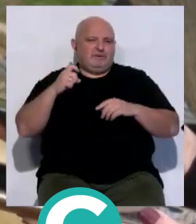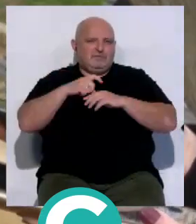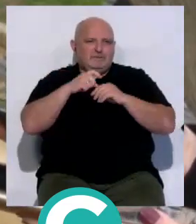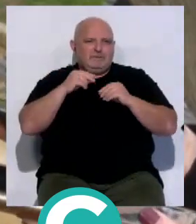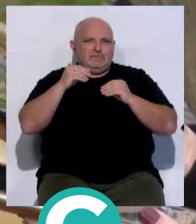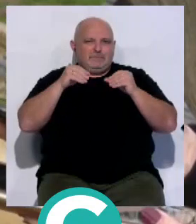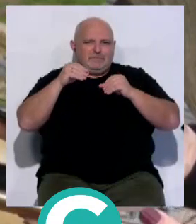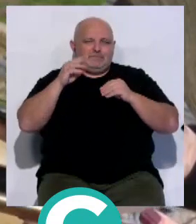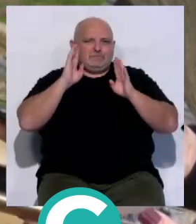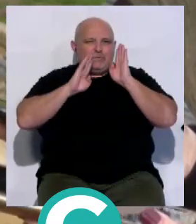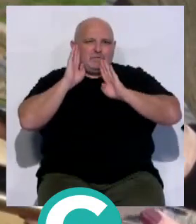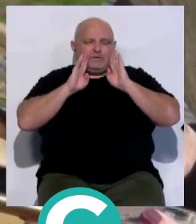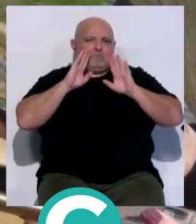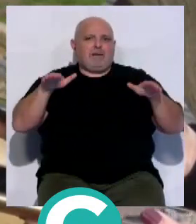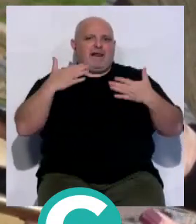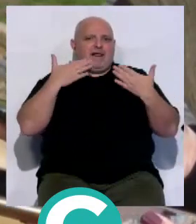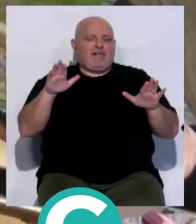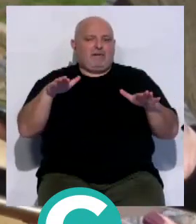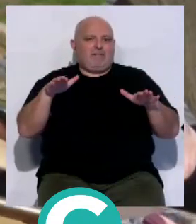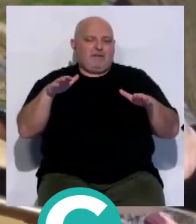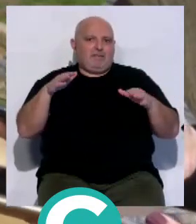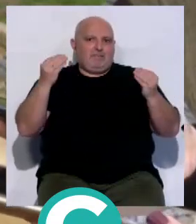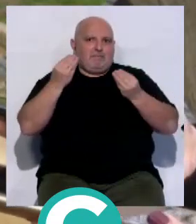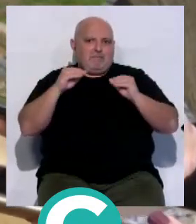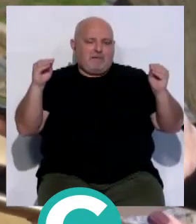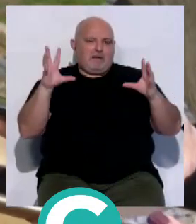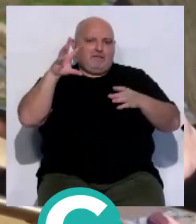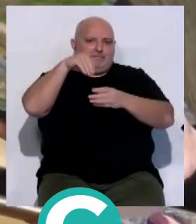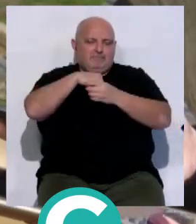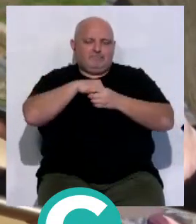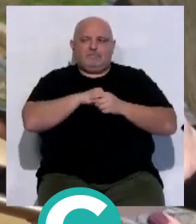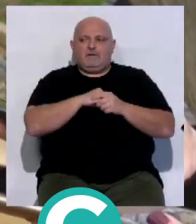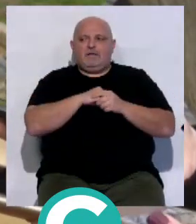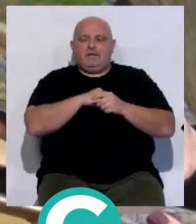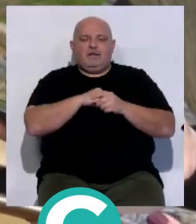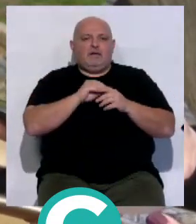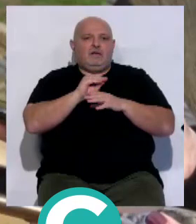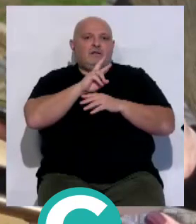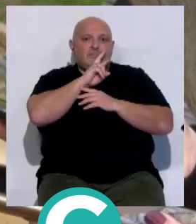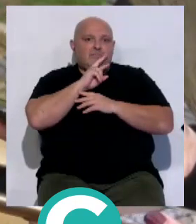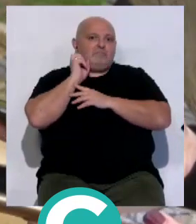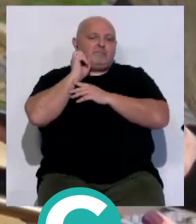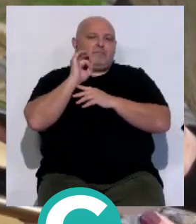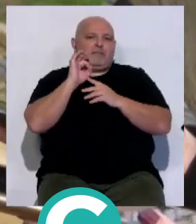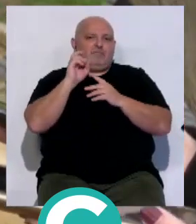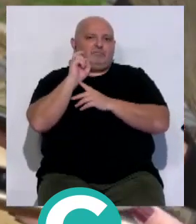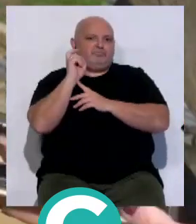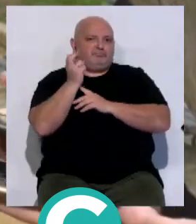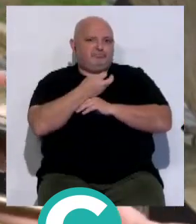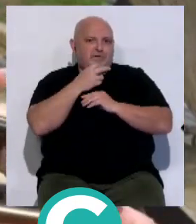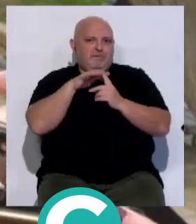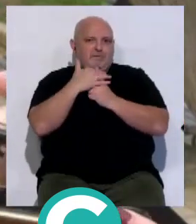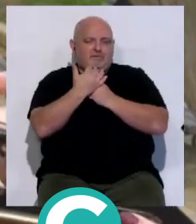los pájaros urbanos aniden en la ciudad. También la conservación de la biodiversidad